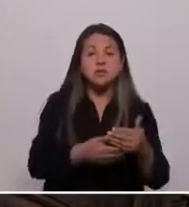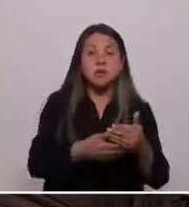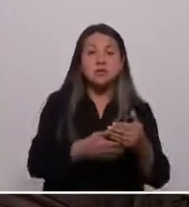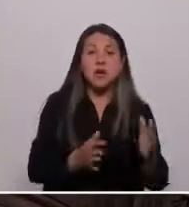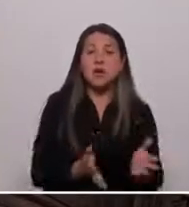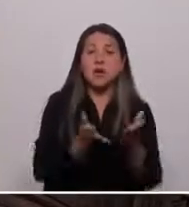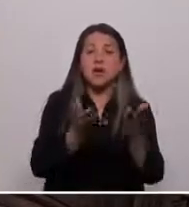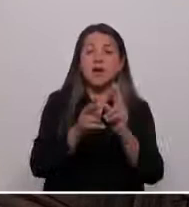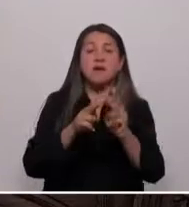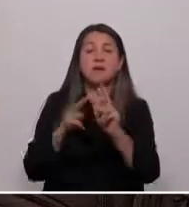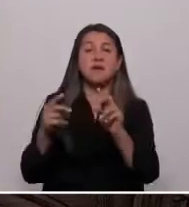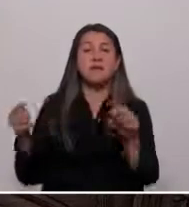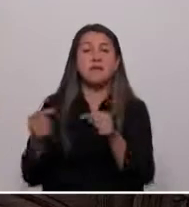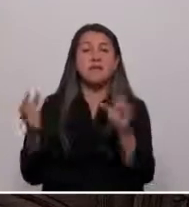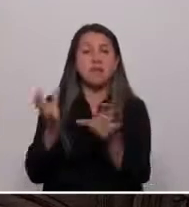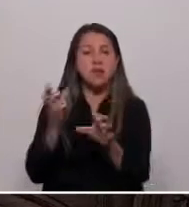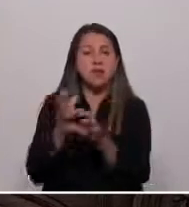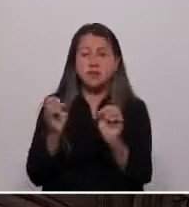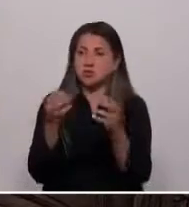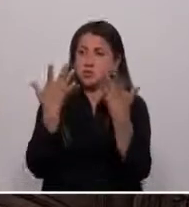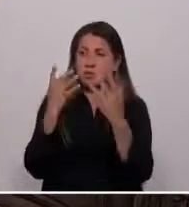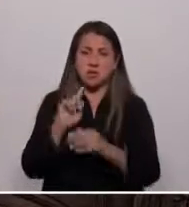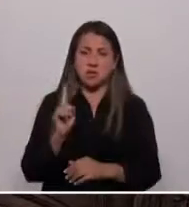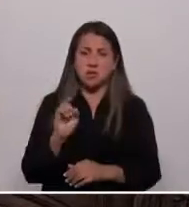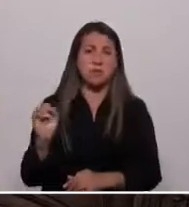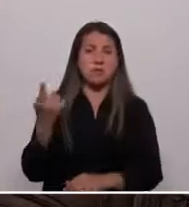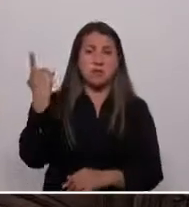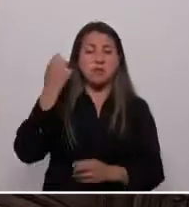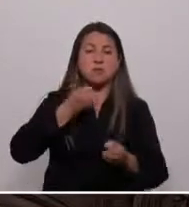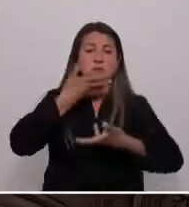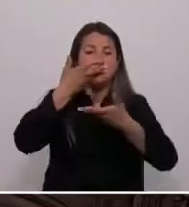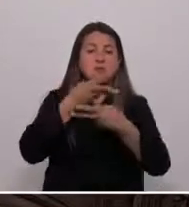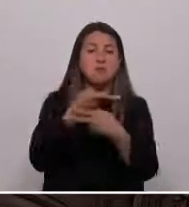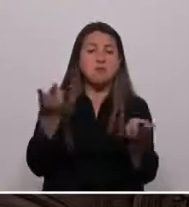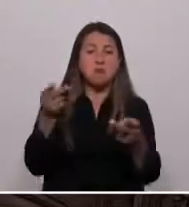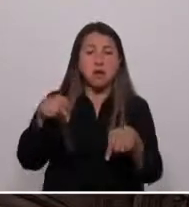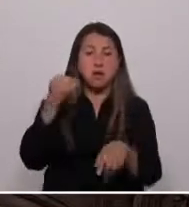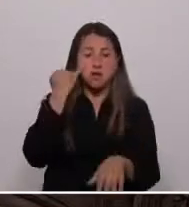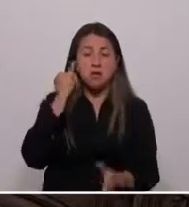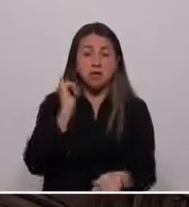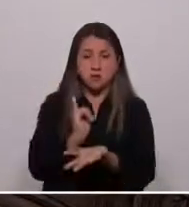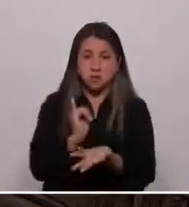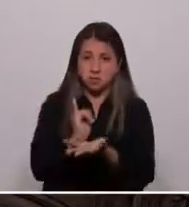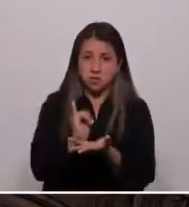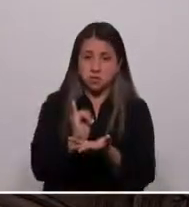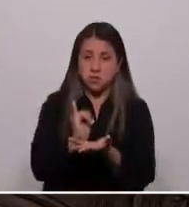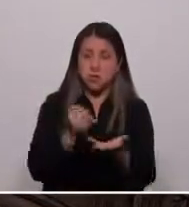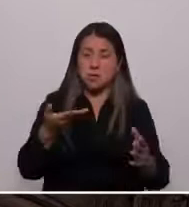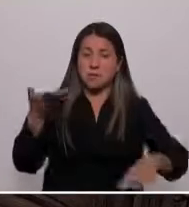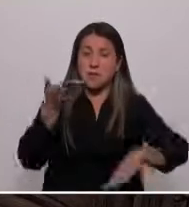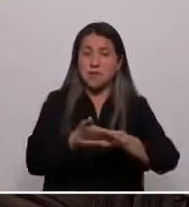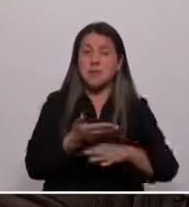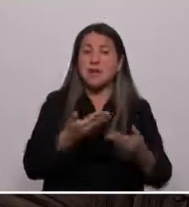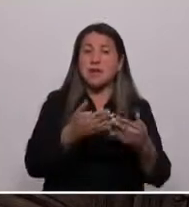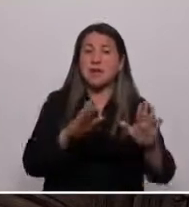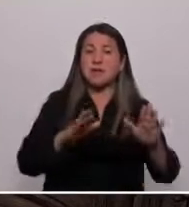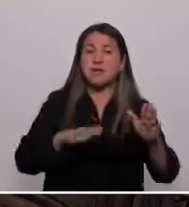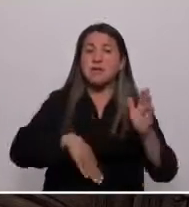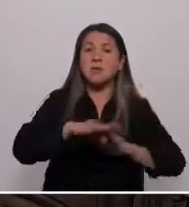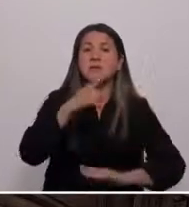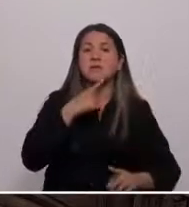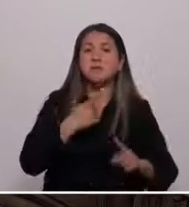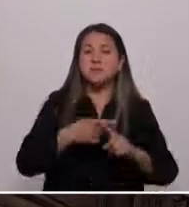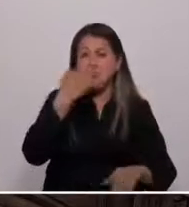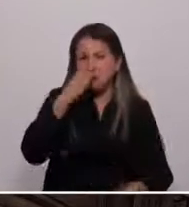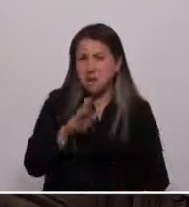¿No sorprende entonces que la primera manifestación pública de este organismo haya sido demandar la liberación de los mal llamados presos políticos?